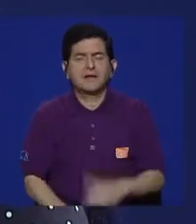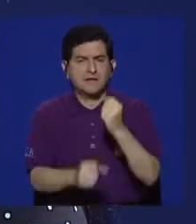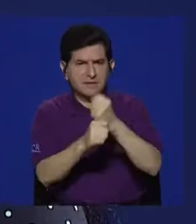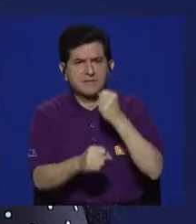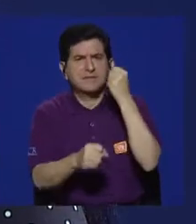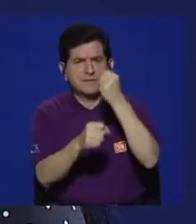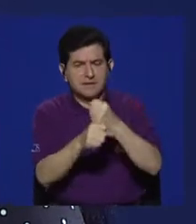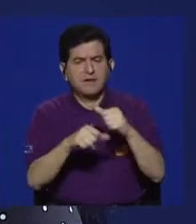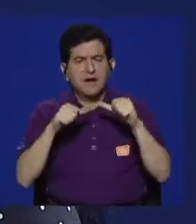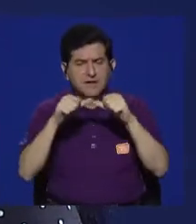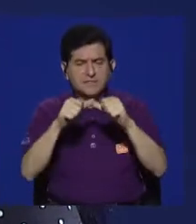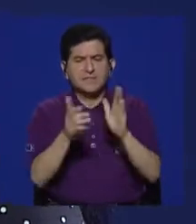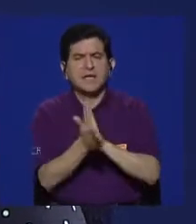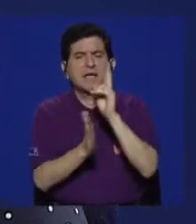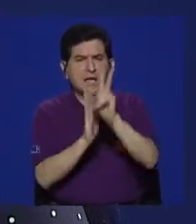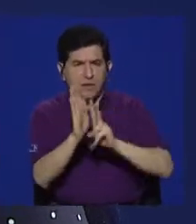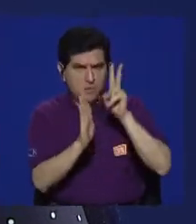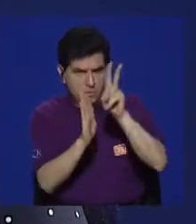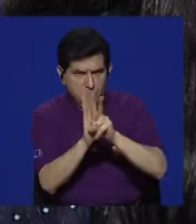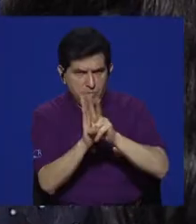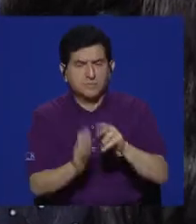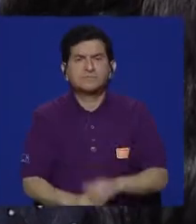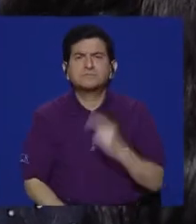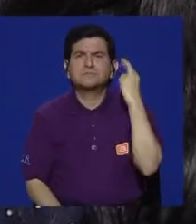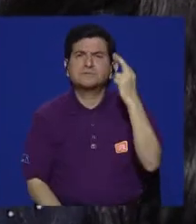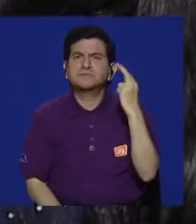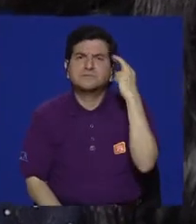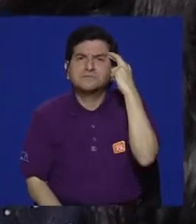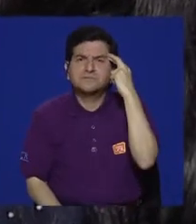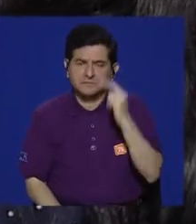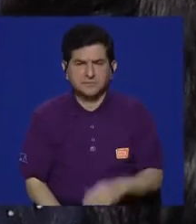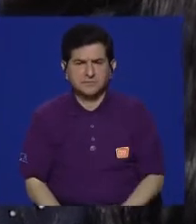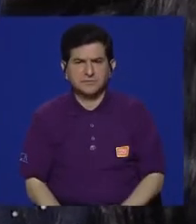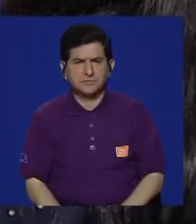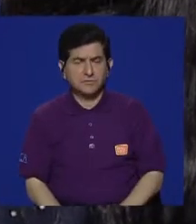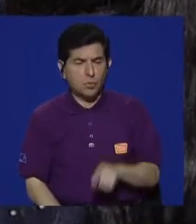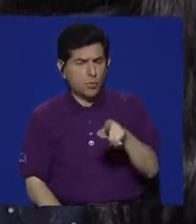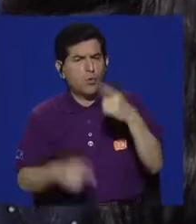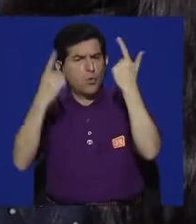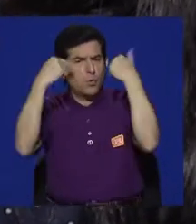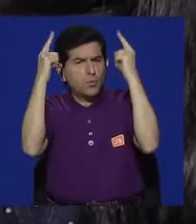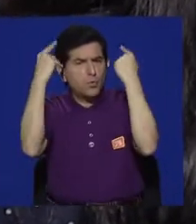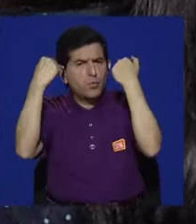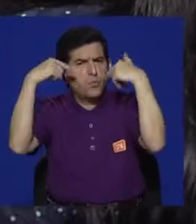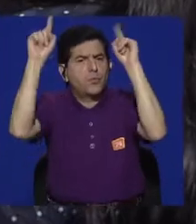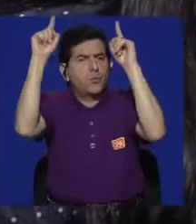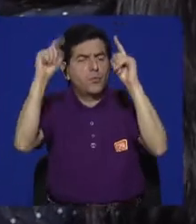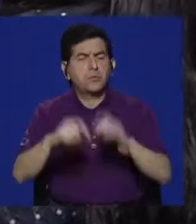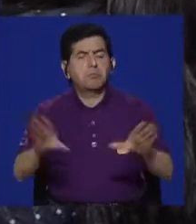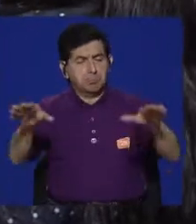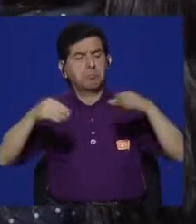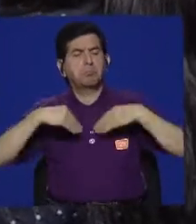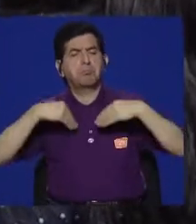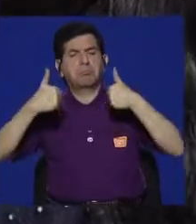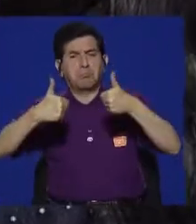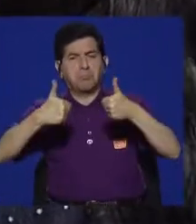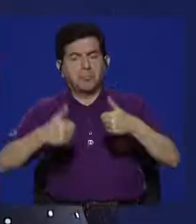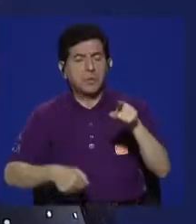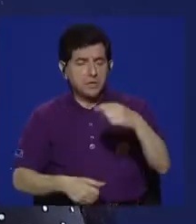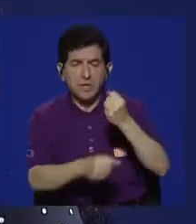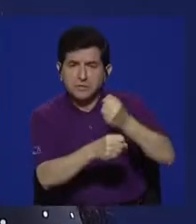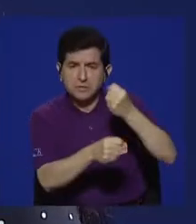ya trabajando en siguientes documentales porque realmente ha sido muy exitosa la acogida